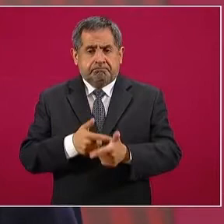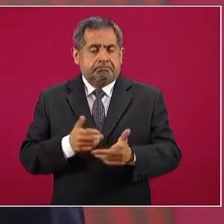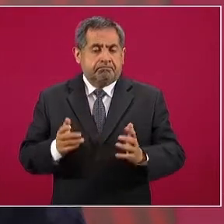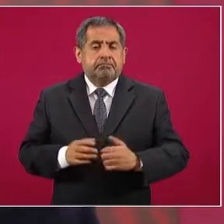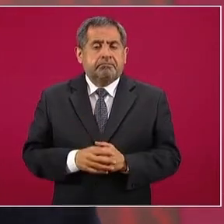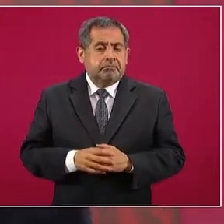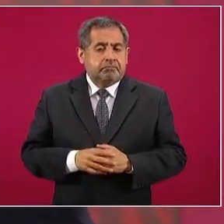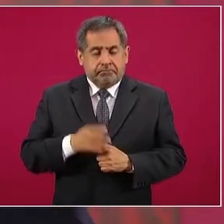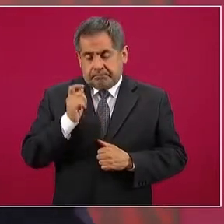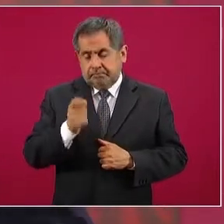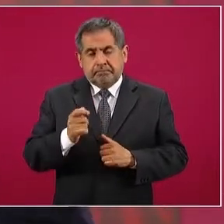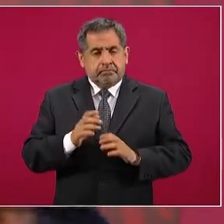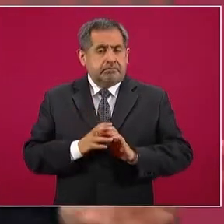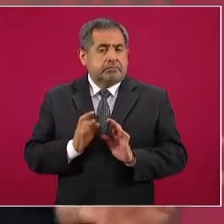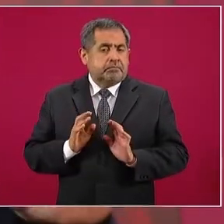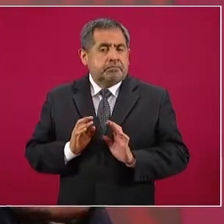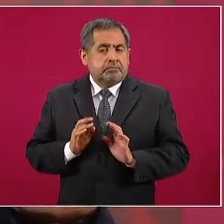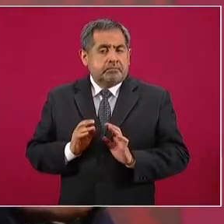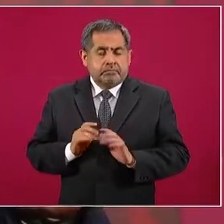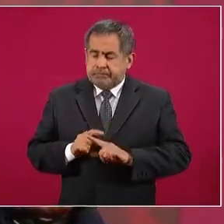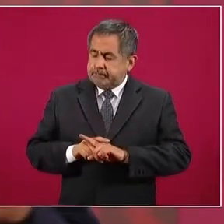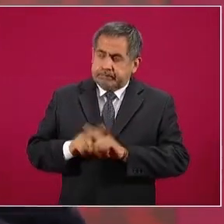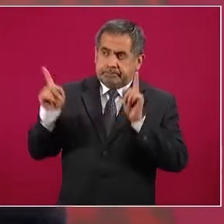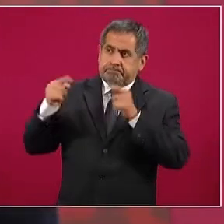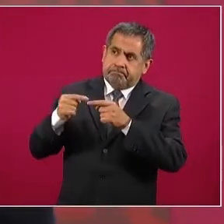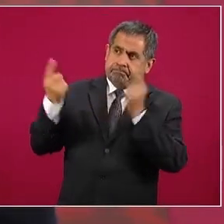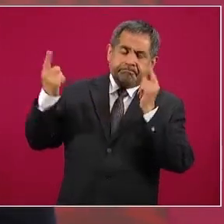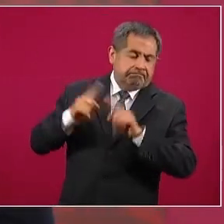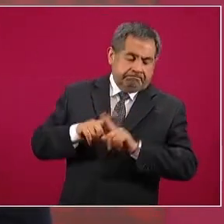y es completamente distinta.